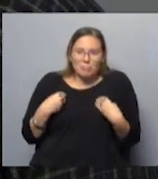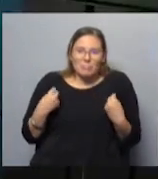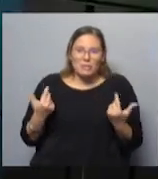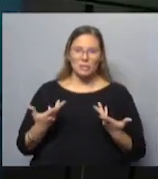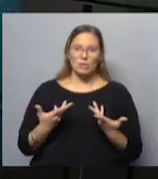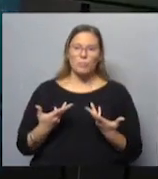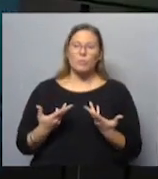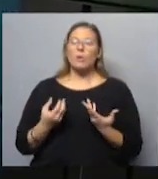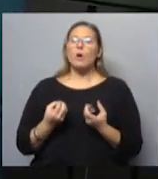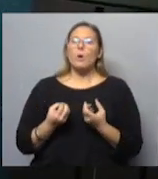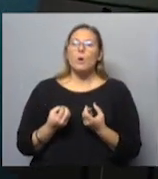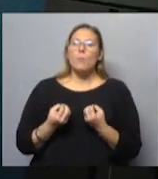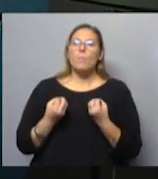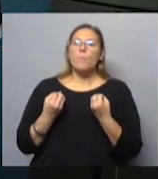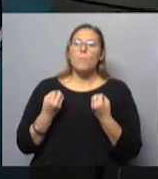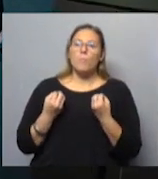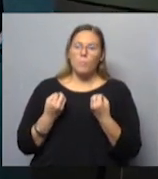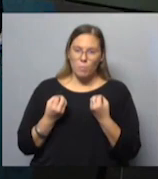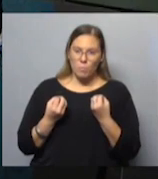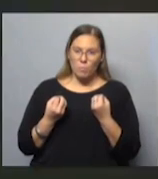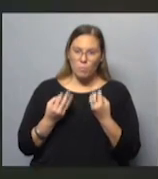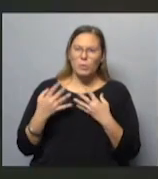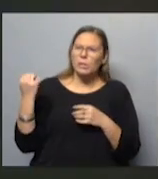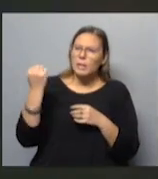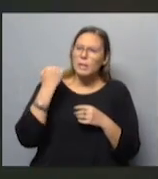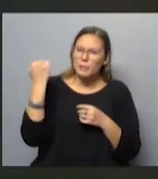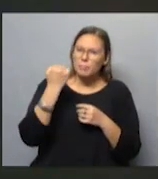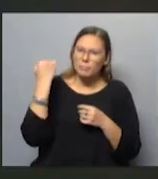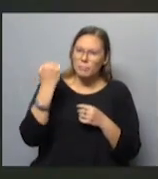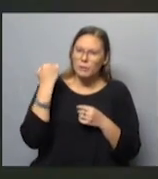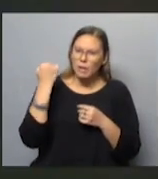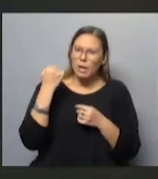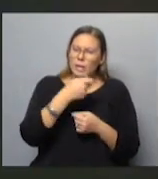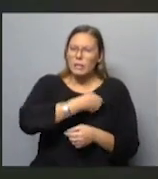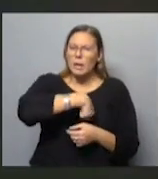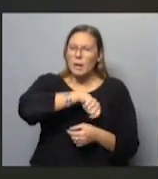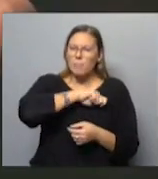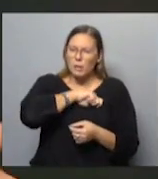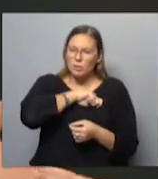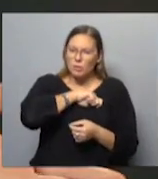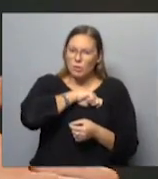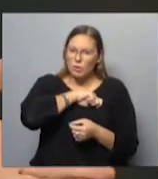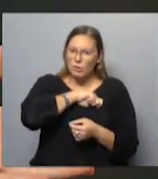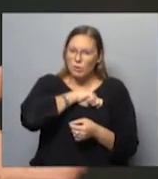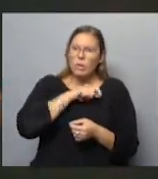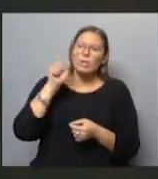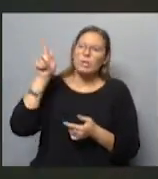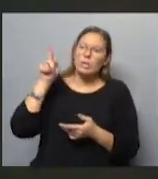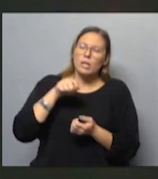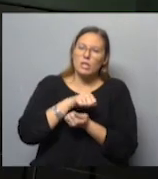¿Por qué, justamente, por qué decís que les pareció que era importante que estuvieran en español y en noruego, aparte de ellos, los protagonistas,